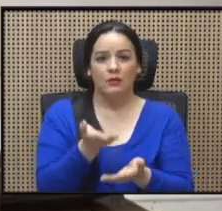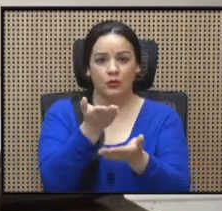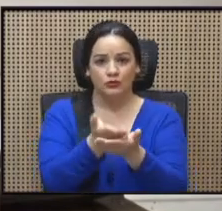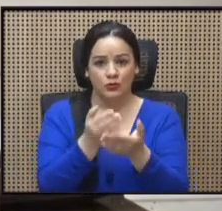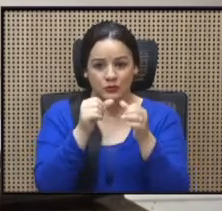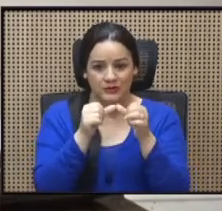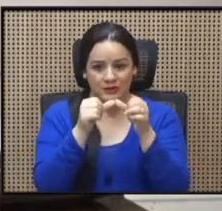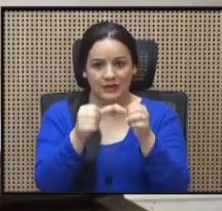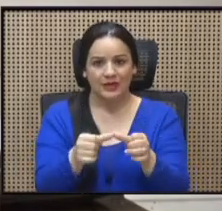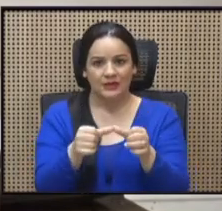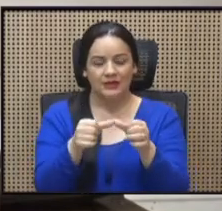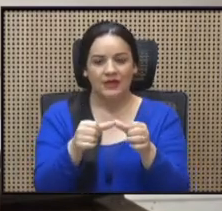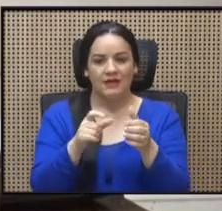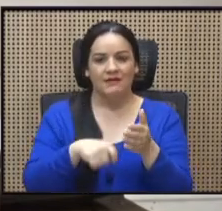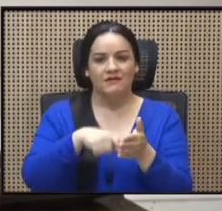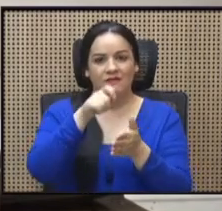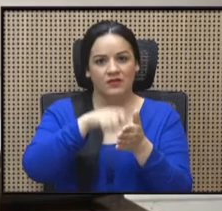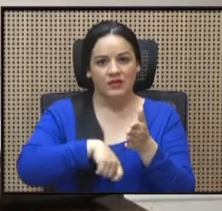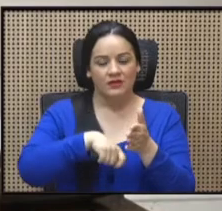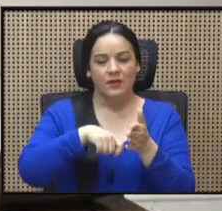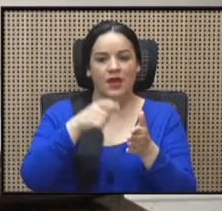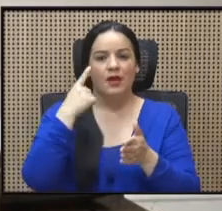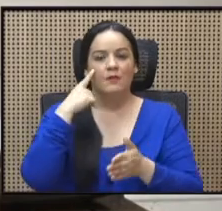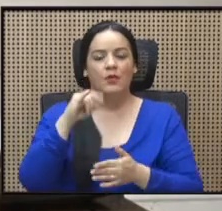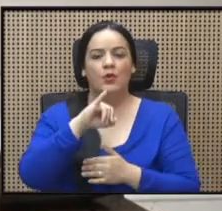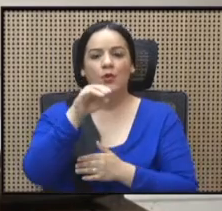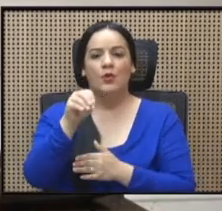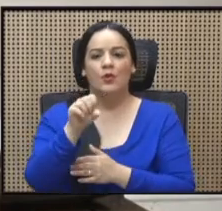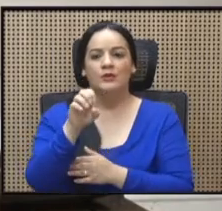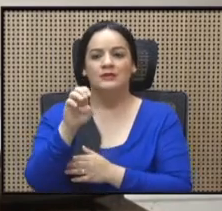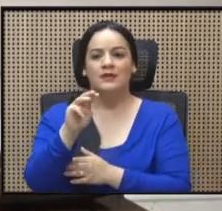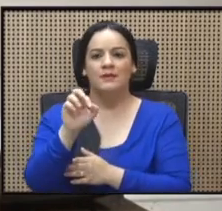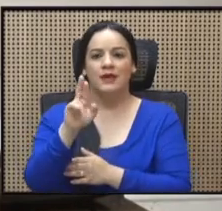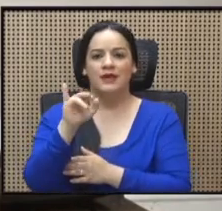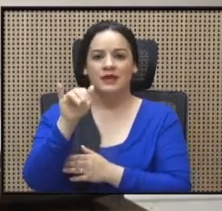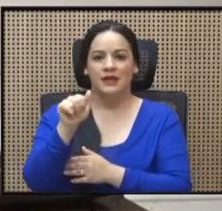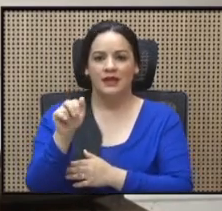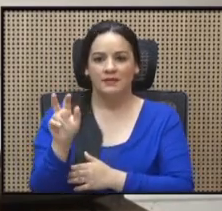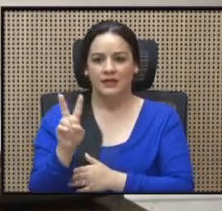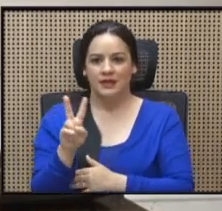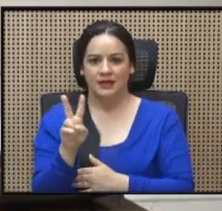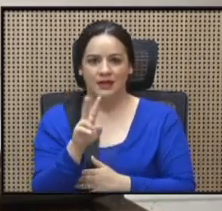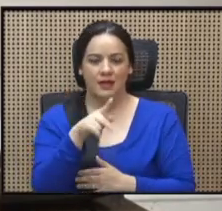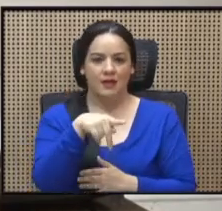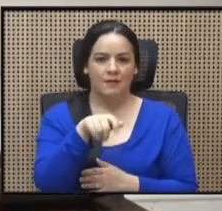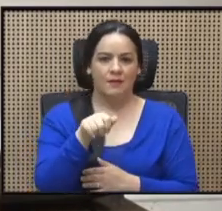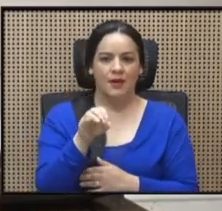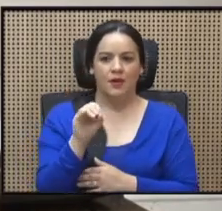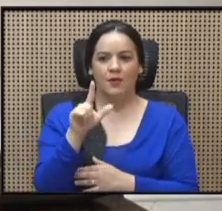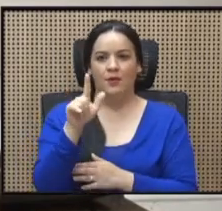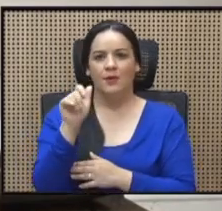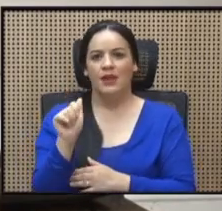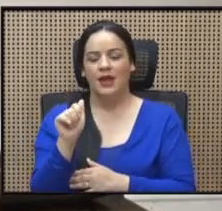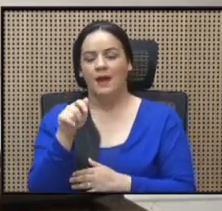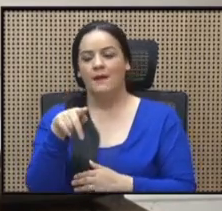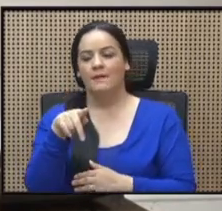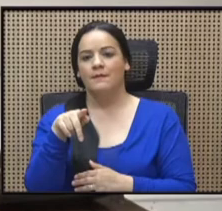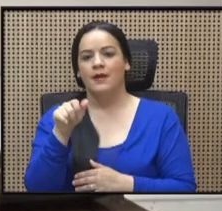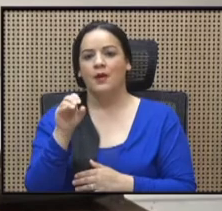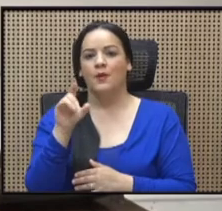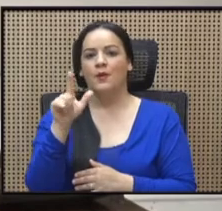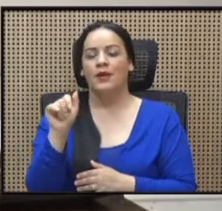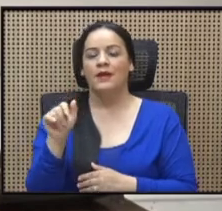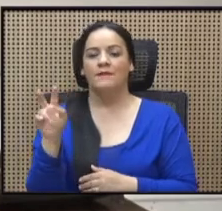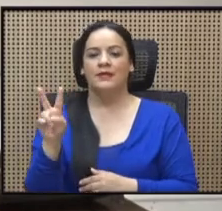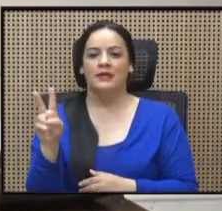firmada por don José María Villalta, por doña Paola y por doña Paola Valladares y